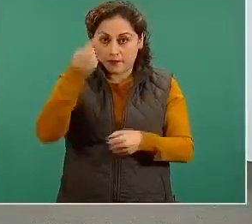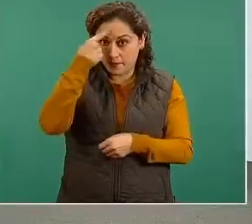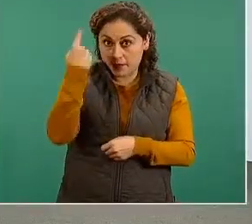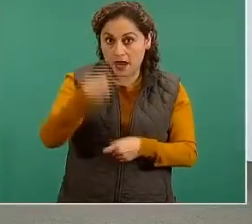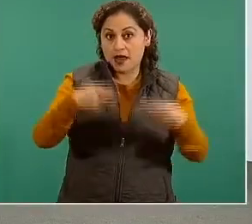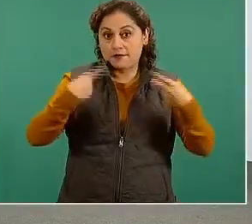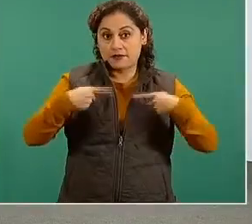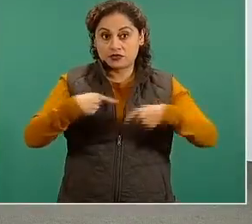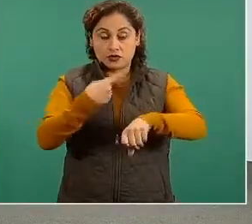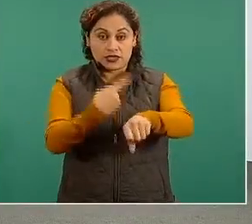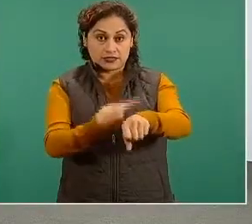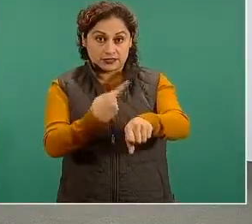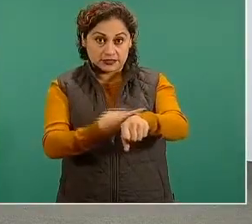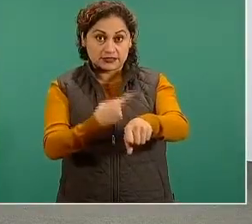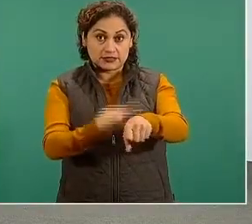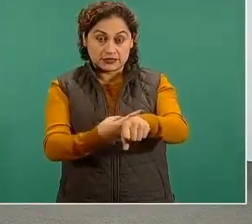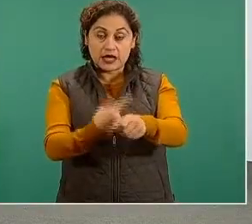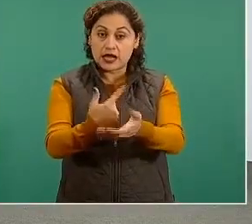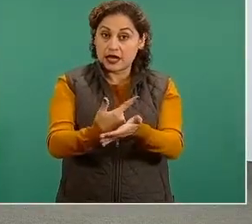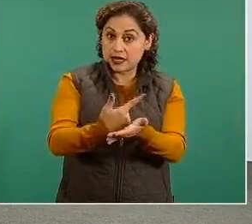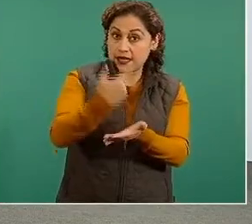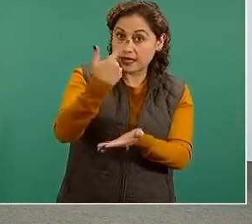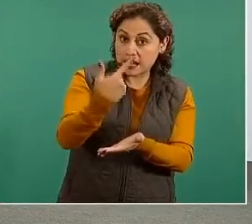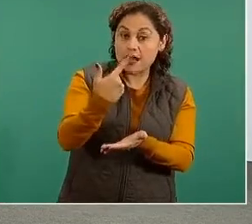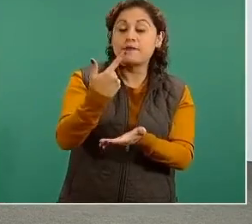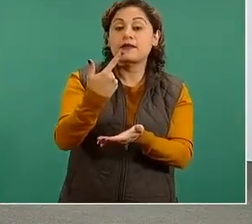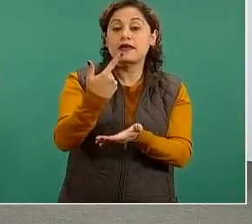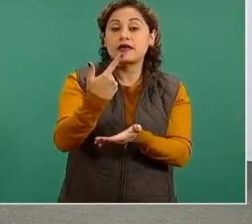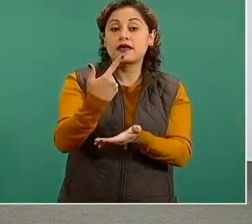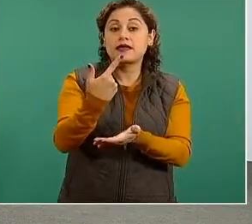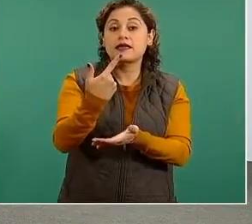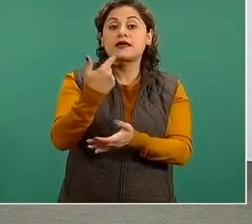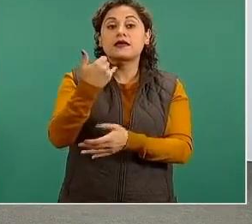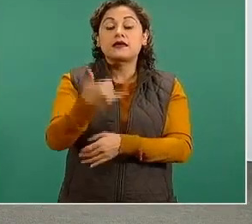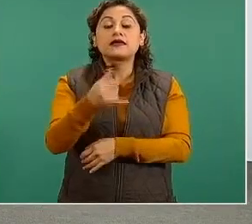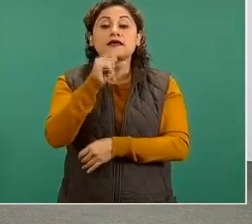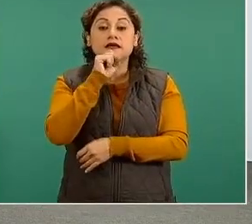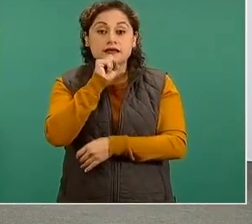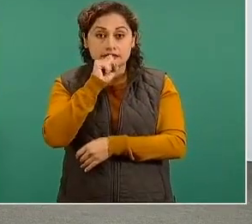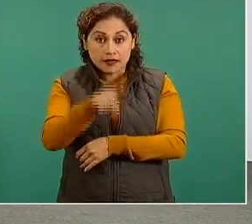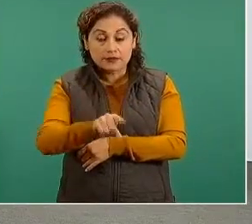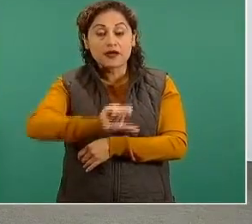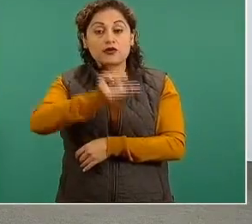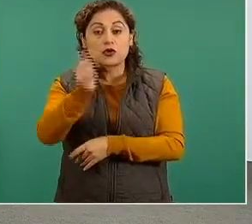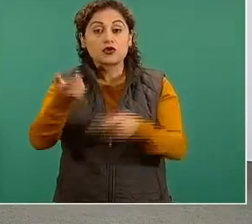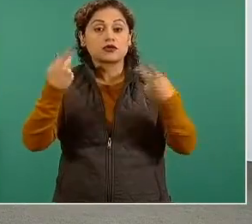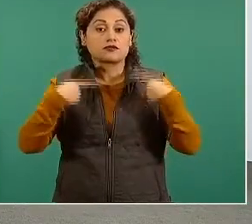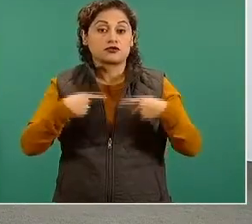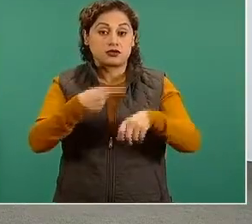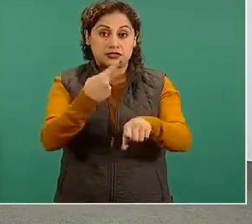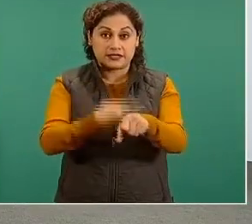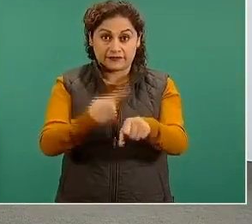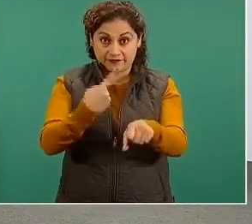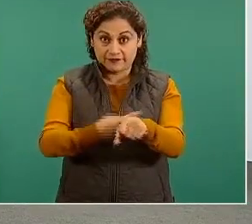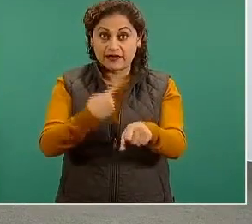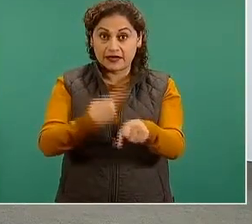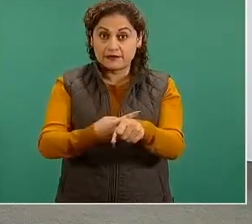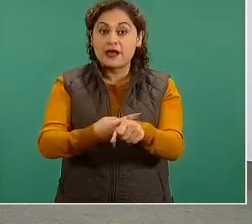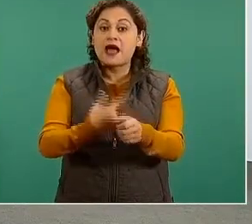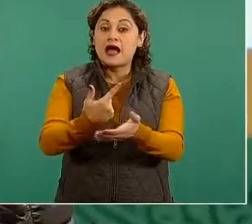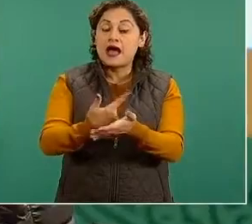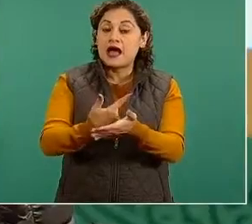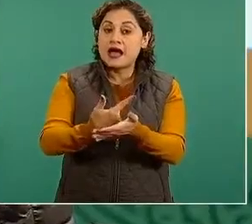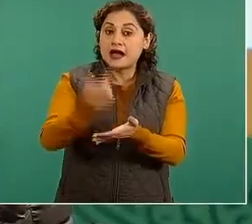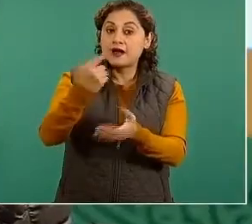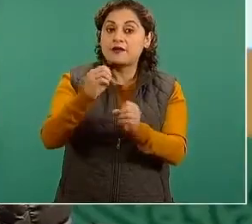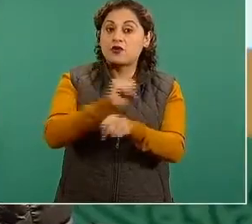infección respiratoria aguda grave, que no requiere de un ventilador o de un respirador mecánico, pero también de los que sí requieren de